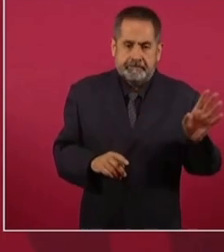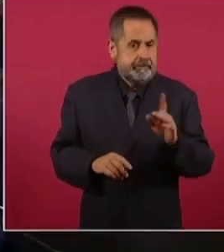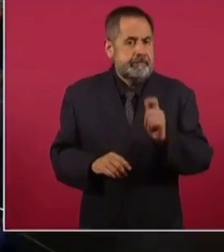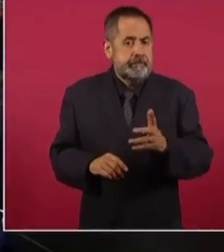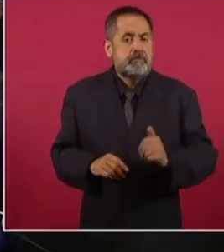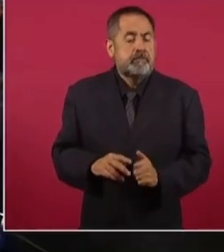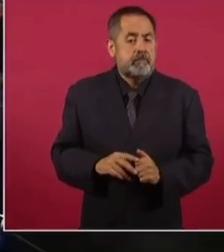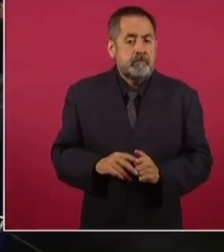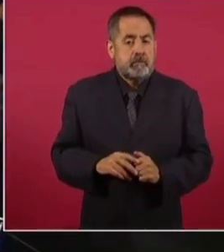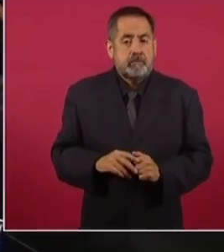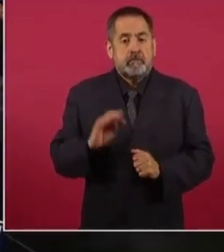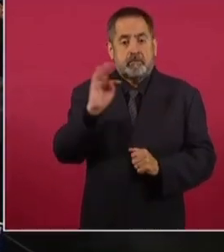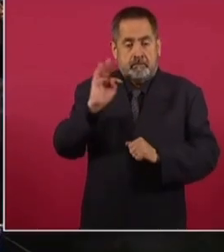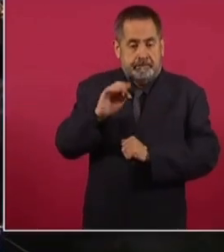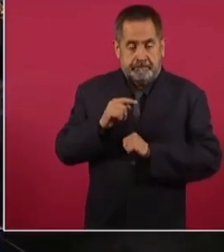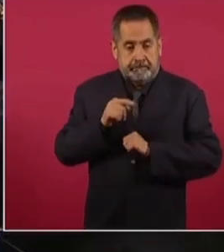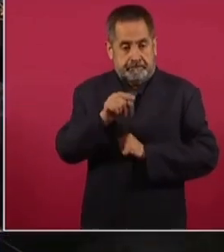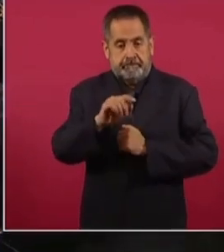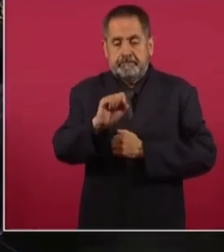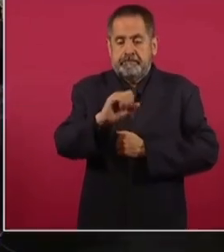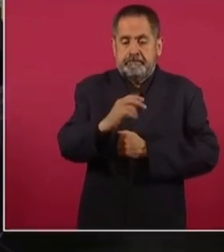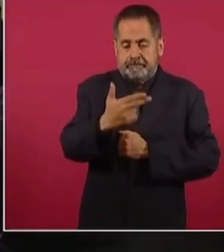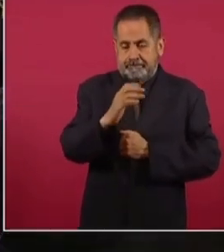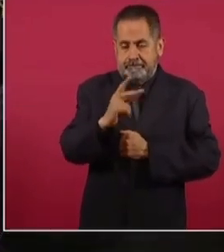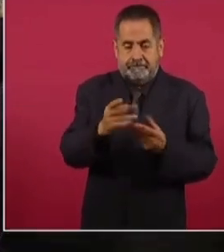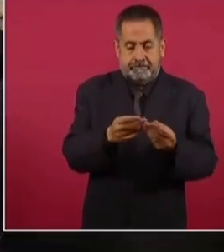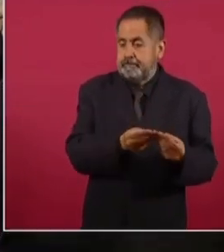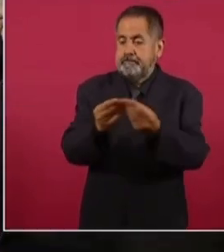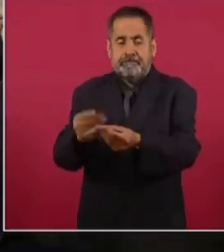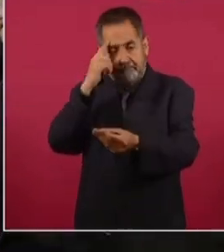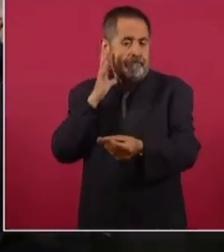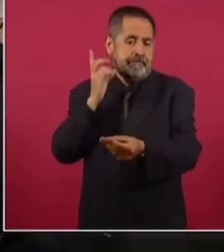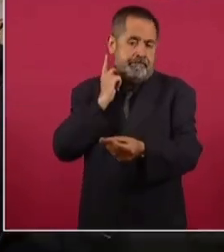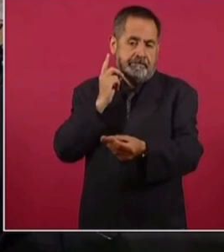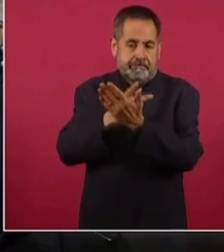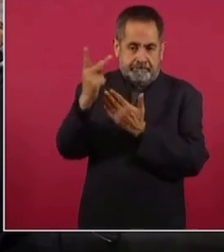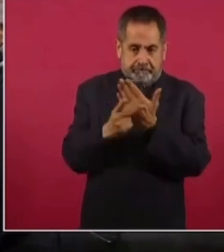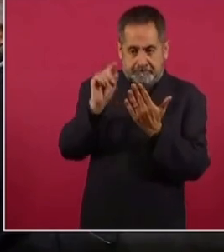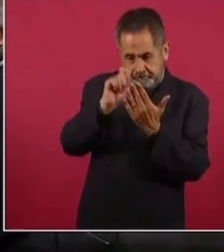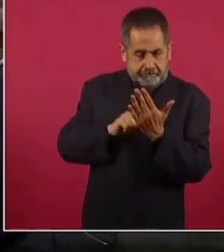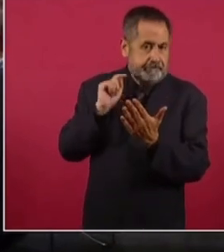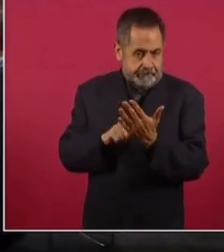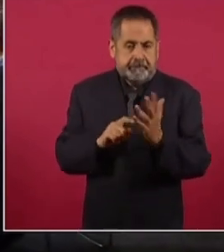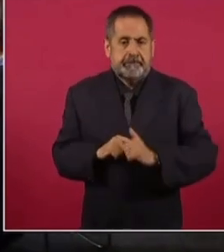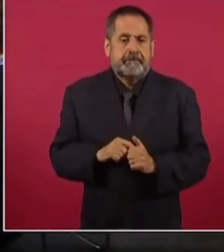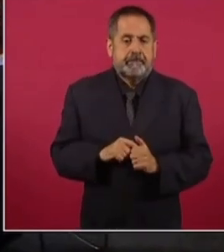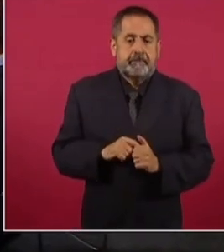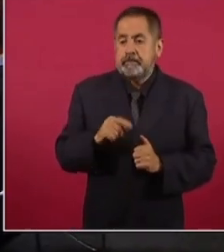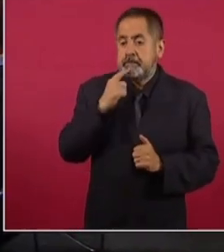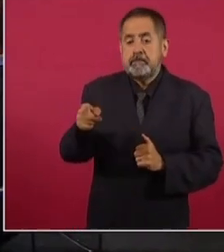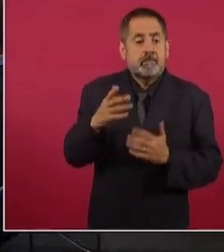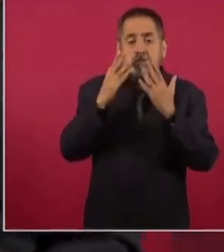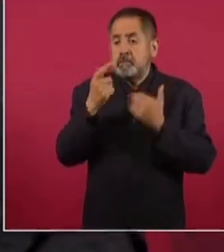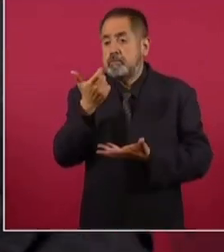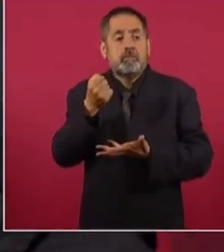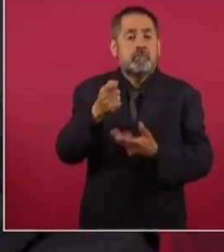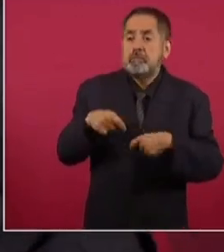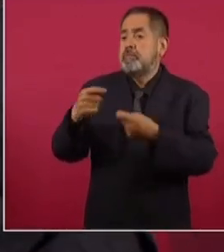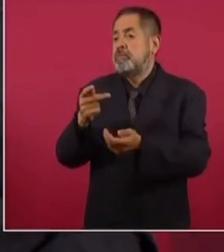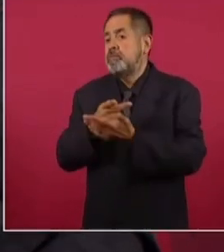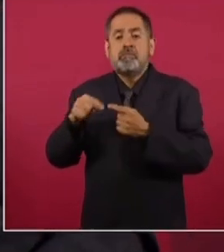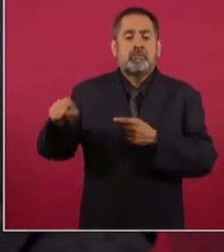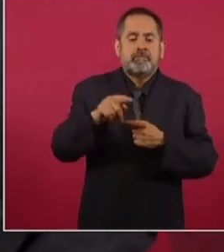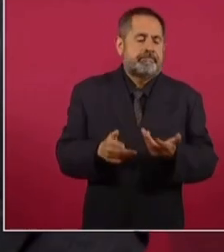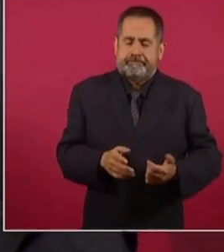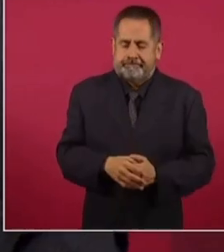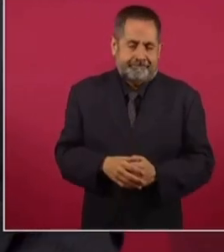Entonces, si envío un proyecto a Hacienda, a la Cámara de Diputados, en donde supuestamente no hay presupuesto para los programas sociales, pues